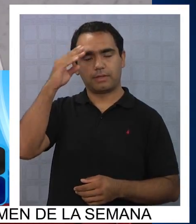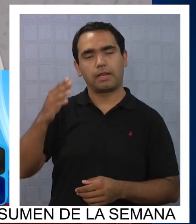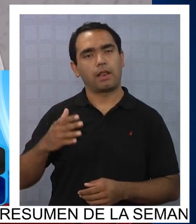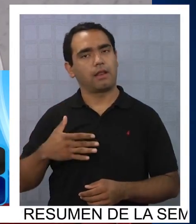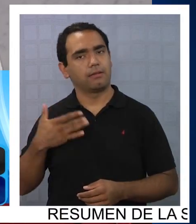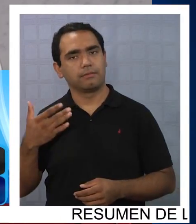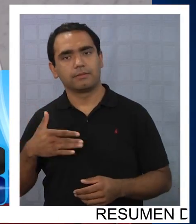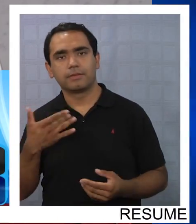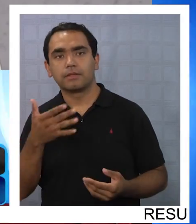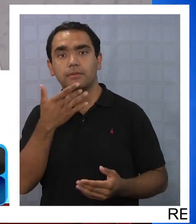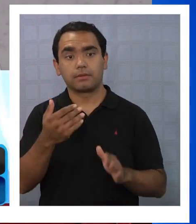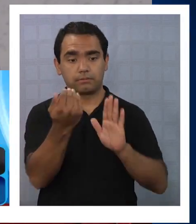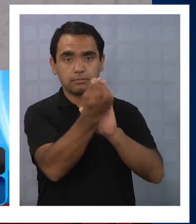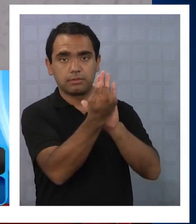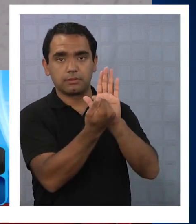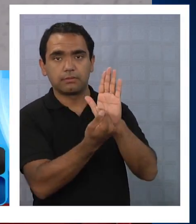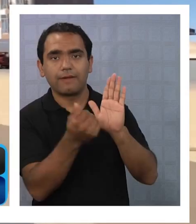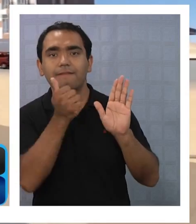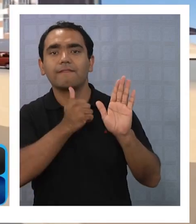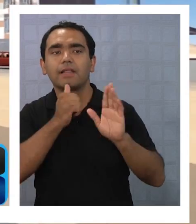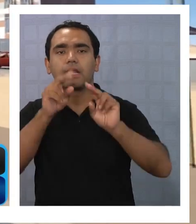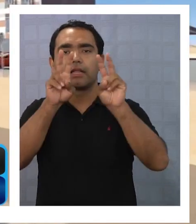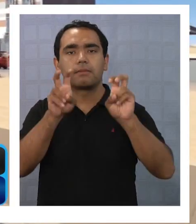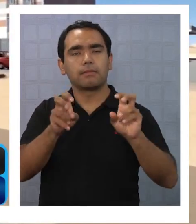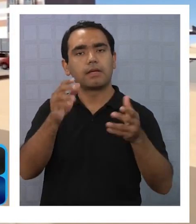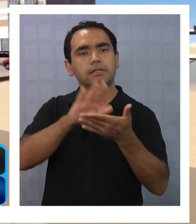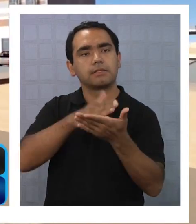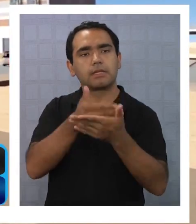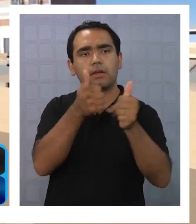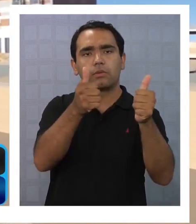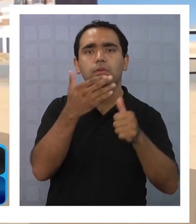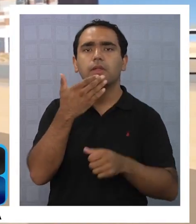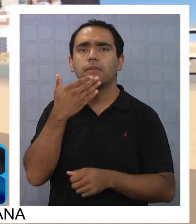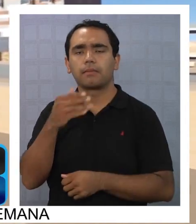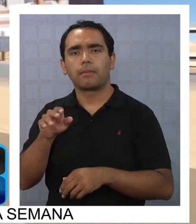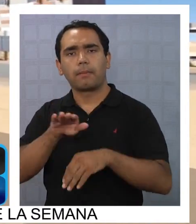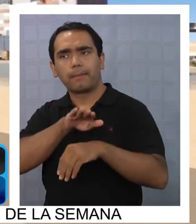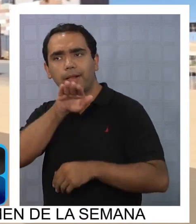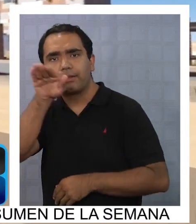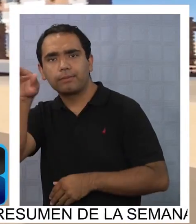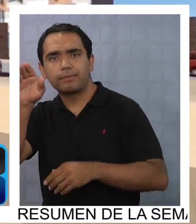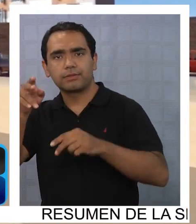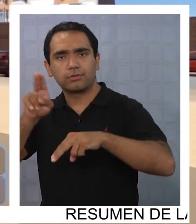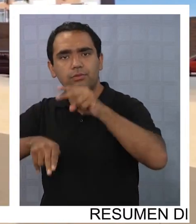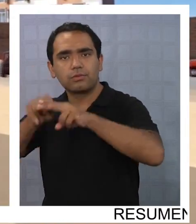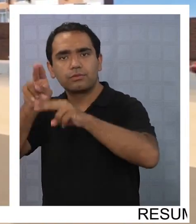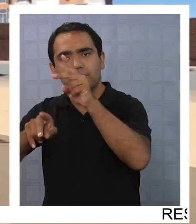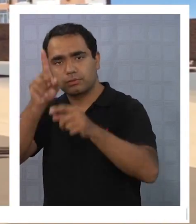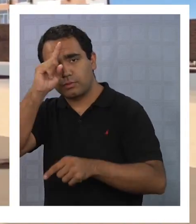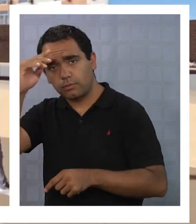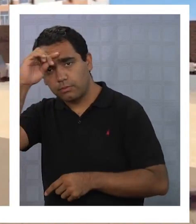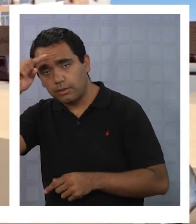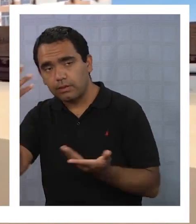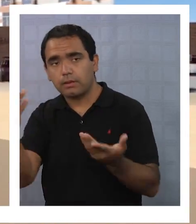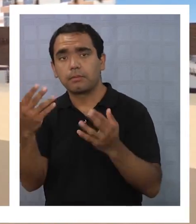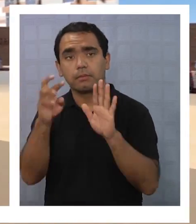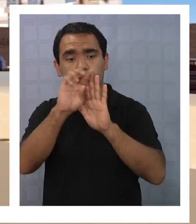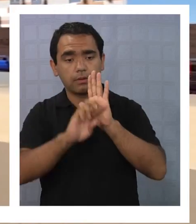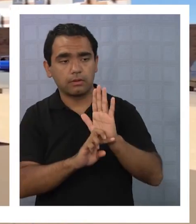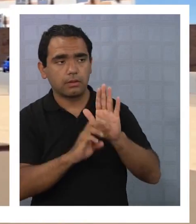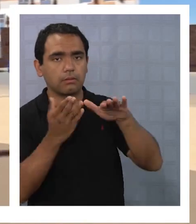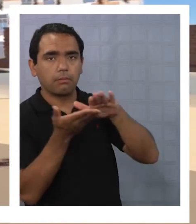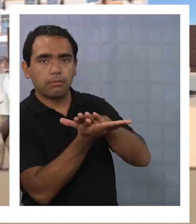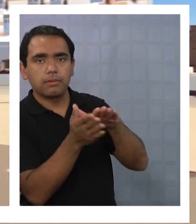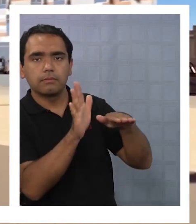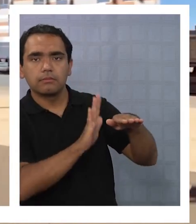escuchado entre las prioridades de salud el proyecto de construcción del hospital de alto auspicio proyecto que ha esperado por mucho